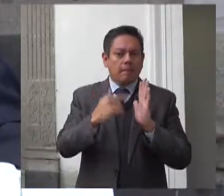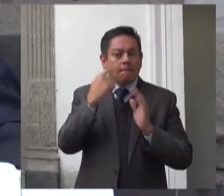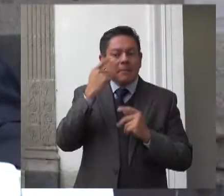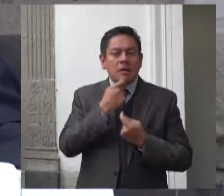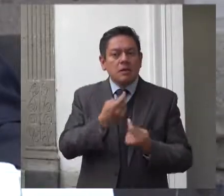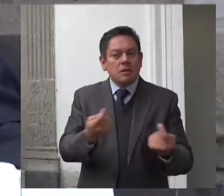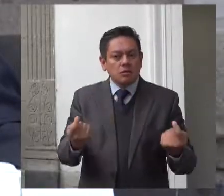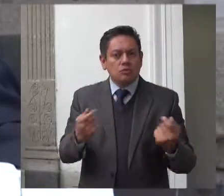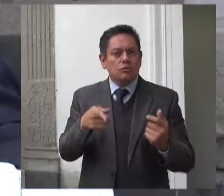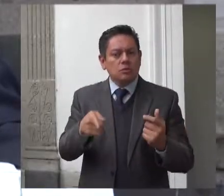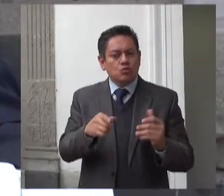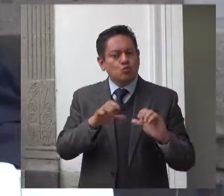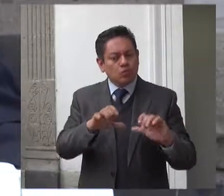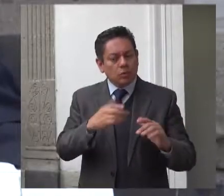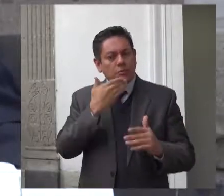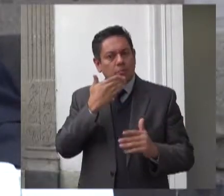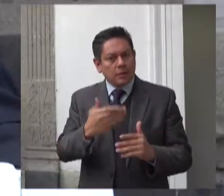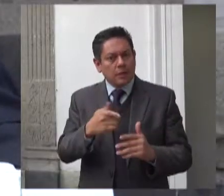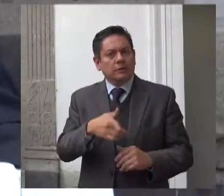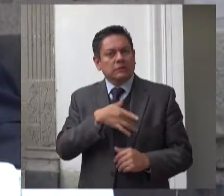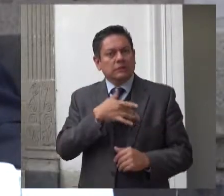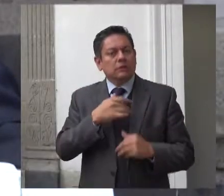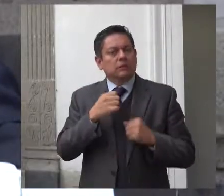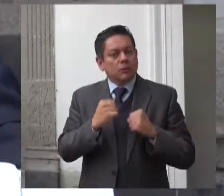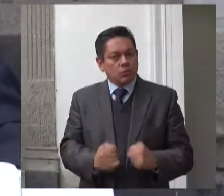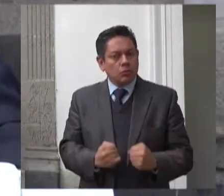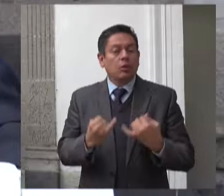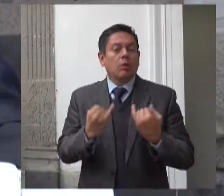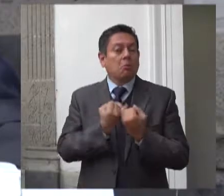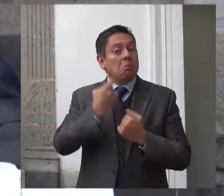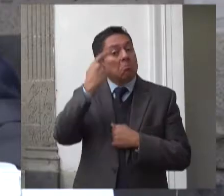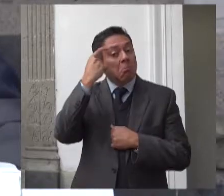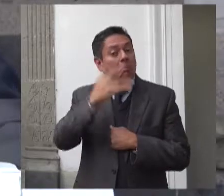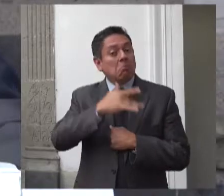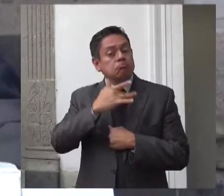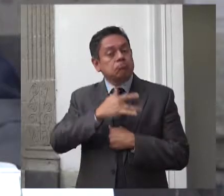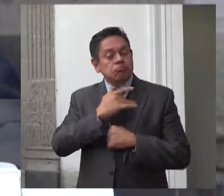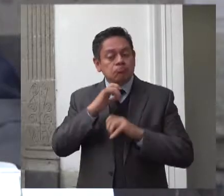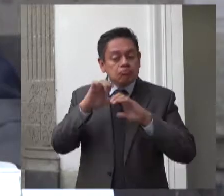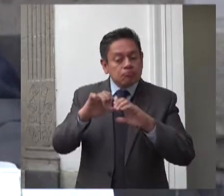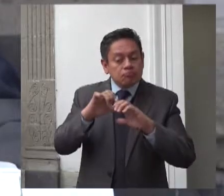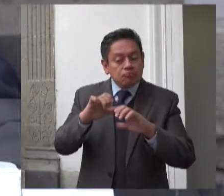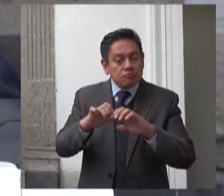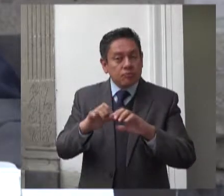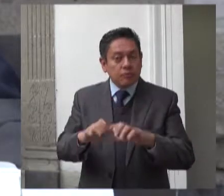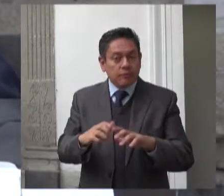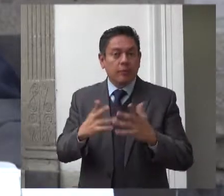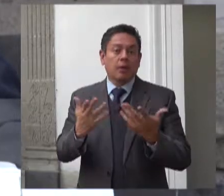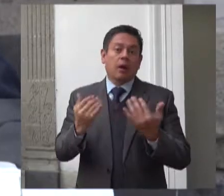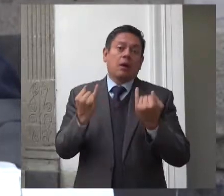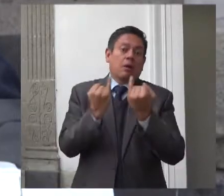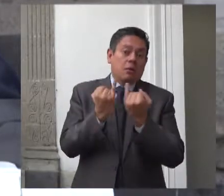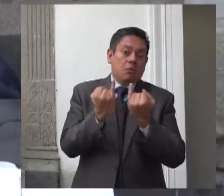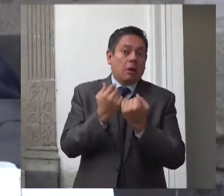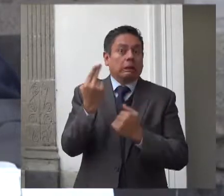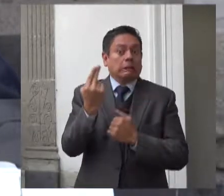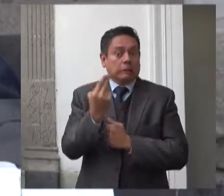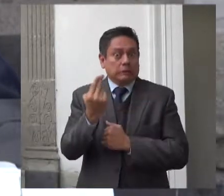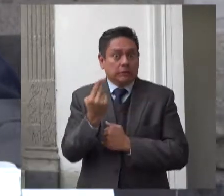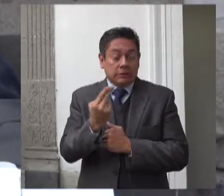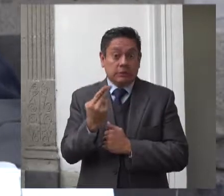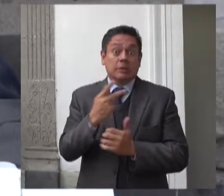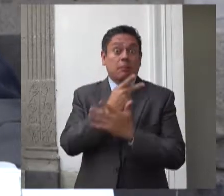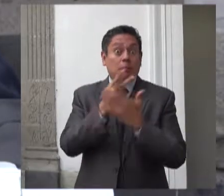integridad física y emocional de niñas y niños en el entendido que deberá existir una supervisión